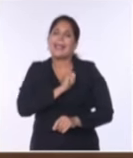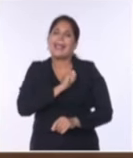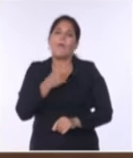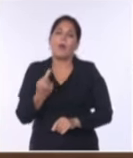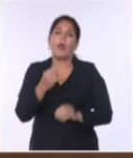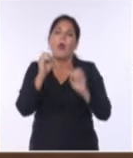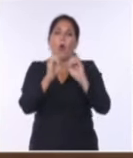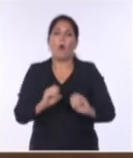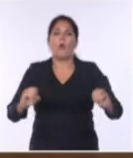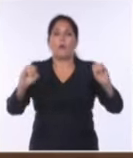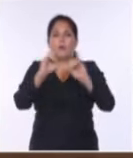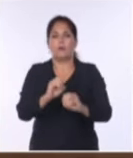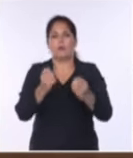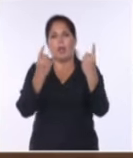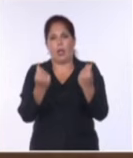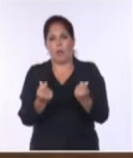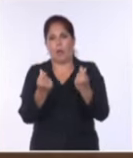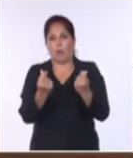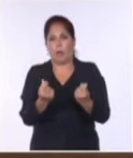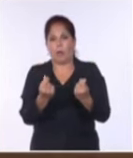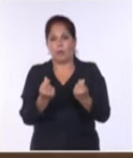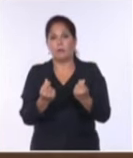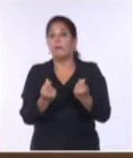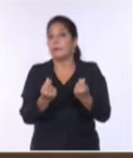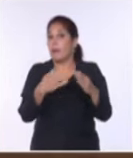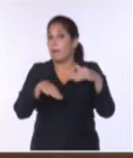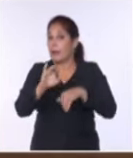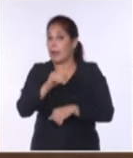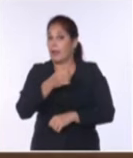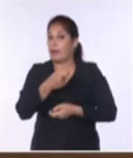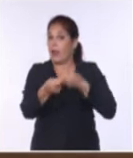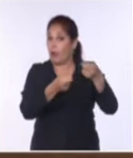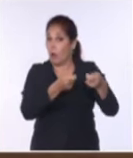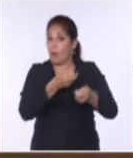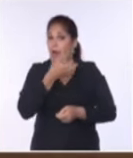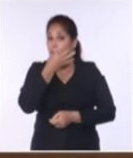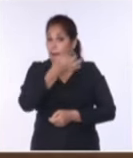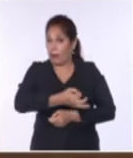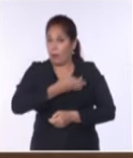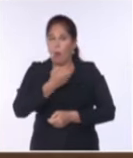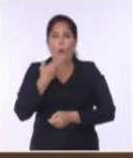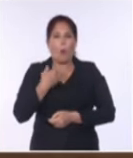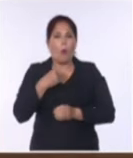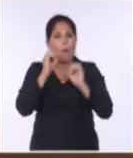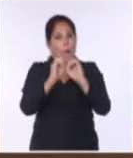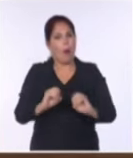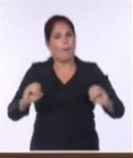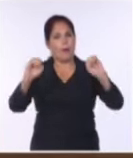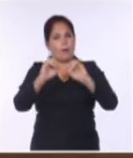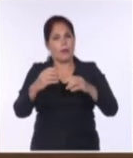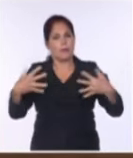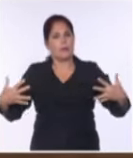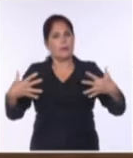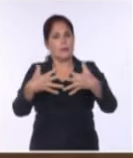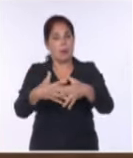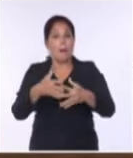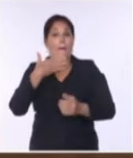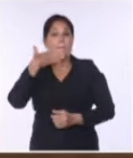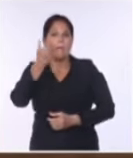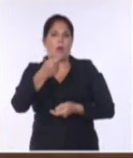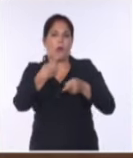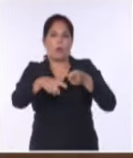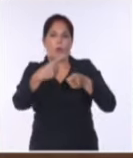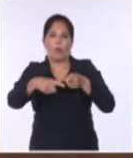un ordenamiento, y en el concepto que decía Bexia, aquí el tema no es cerrarlo. Aquí el tema es cómo ordenamos y cómo armonizamos para que haya la mayor cantidad de ofertas